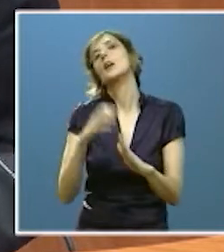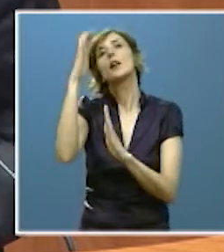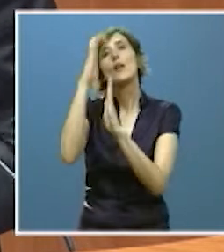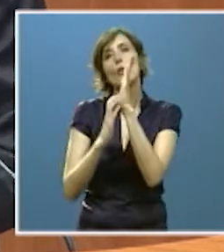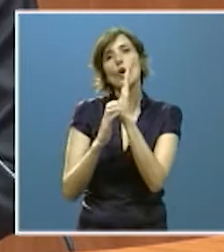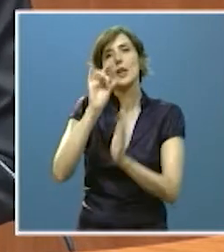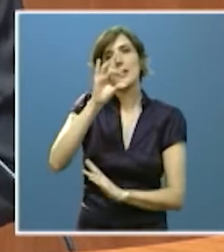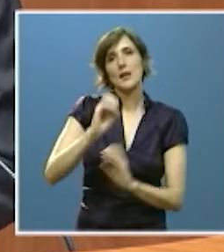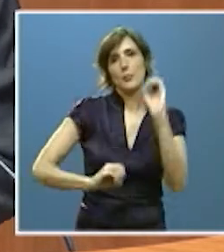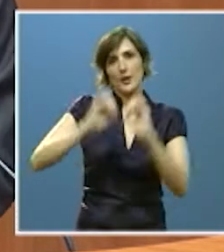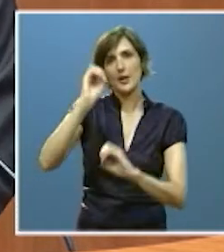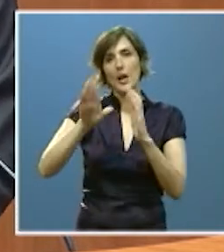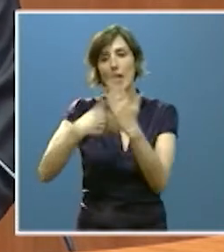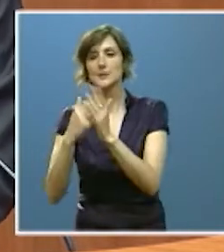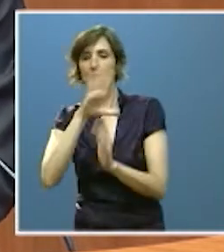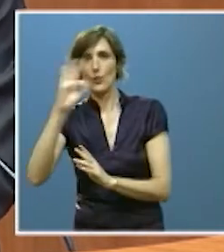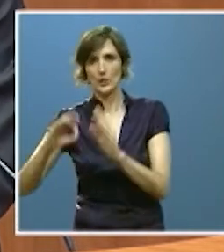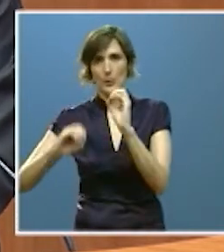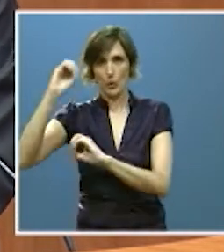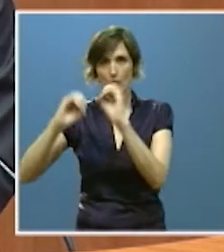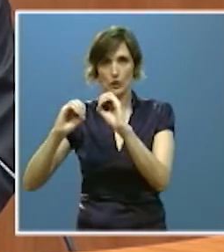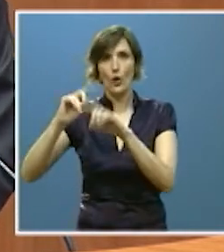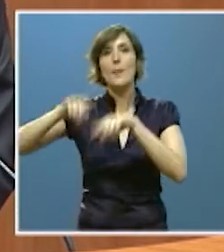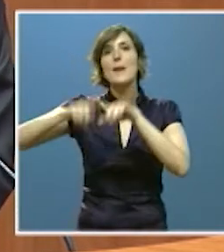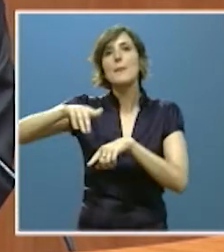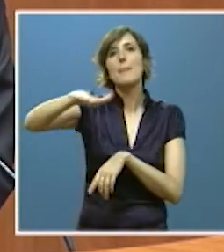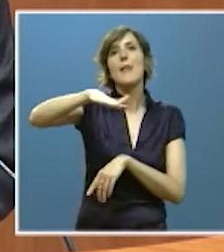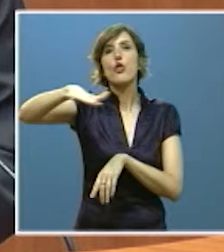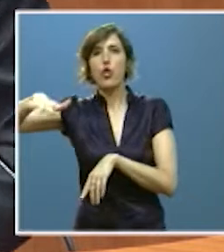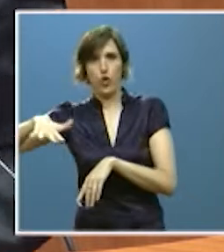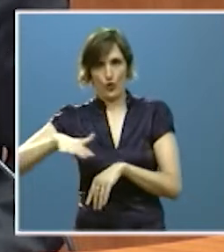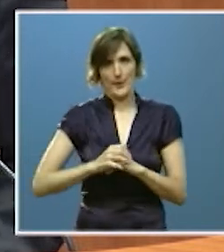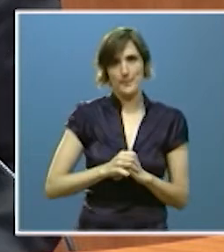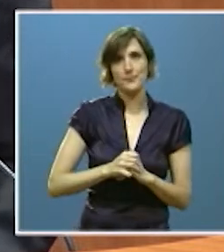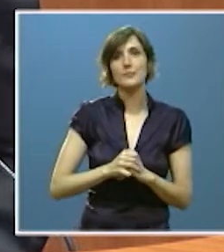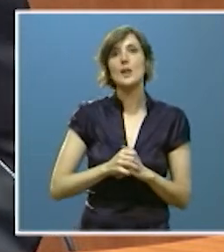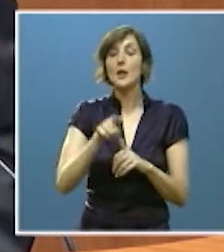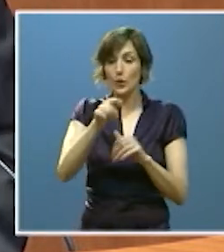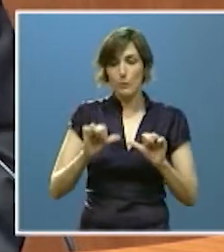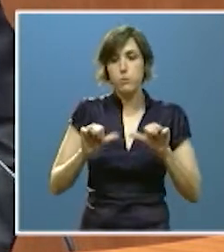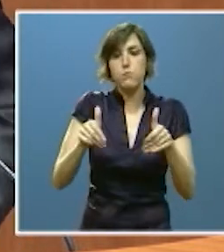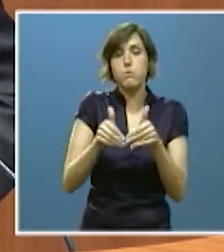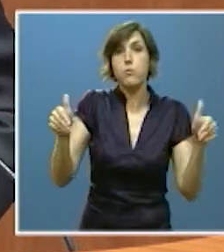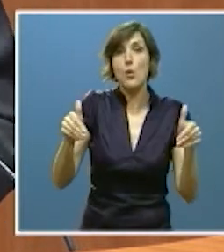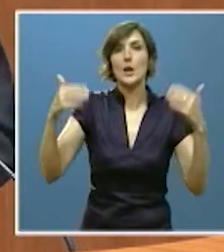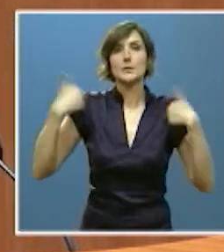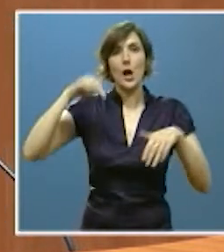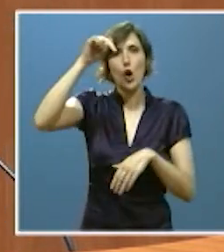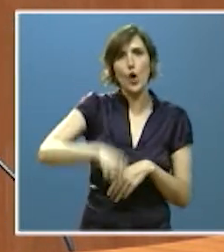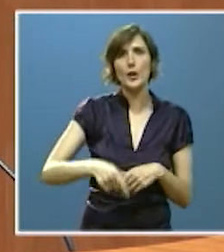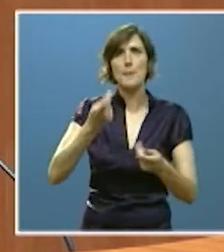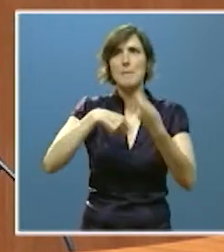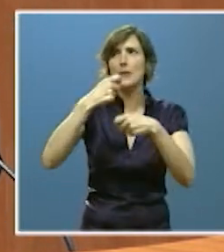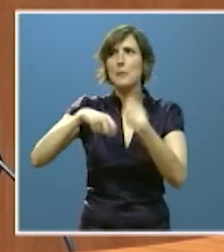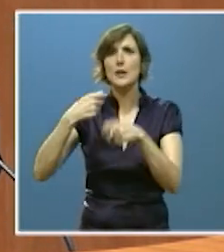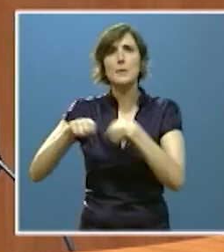% que llega hasta el 50% en determinadas localizaciones. Su puesta en marcha ha generado ya hoy ventas